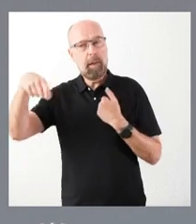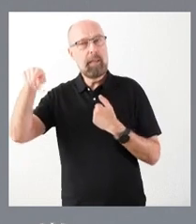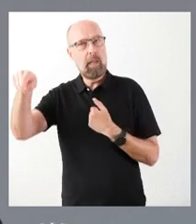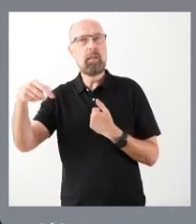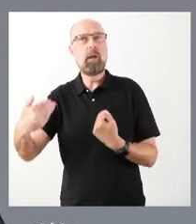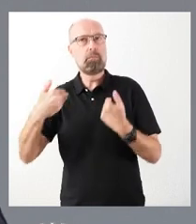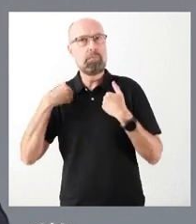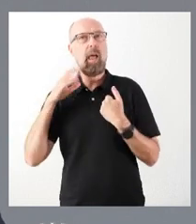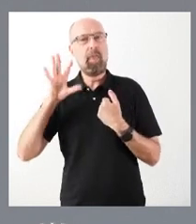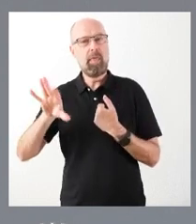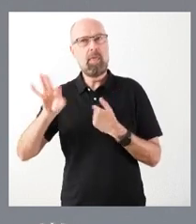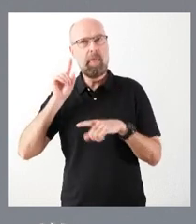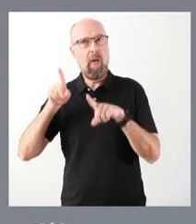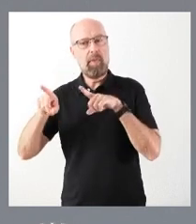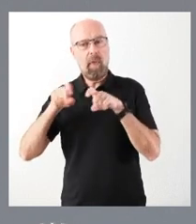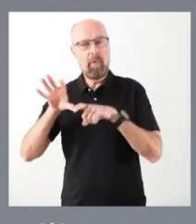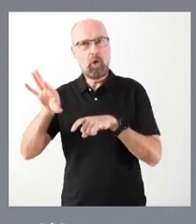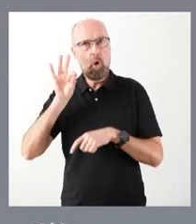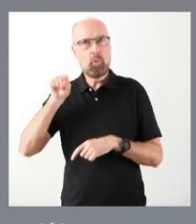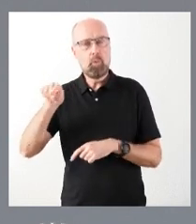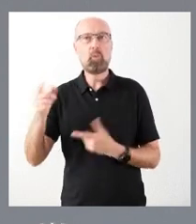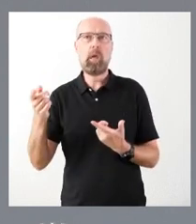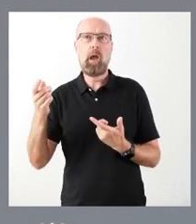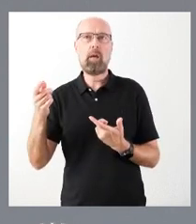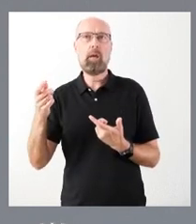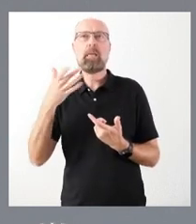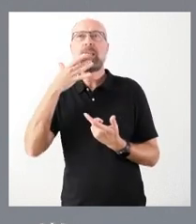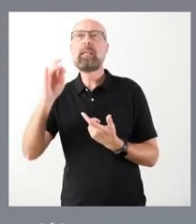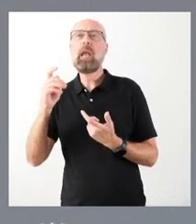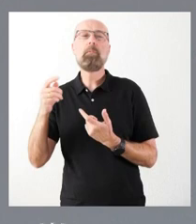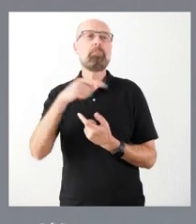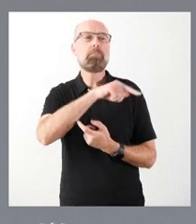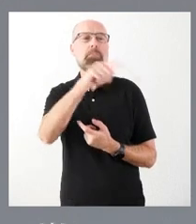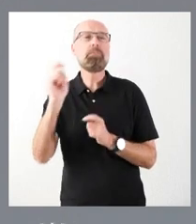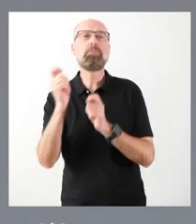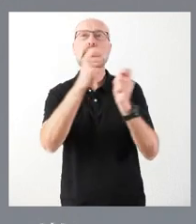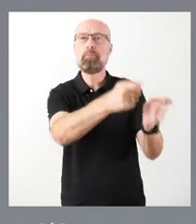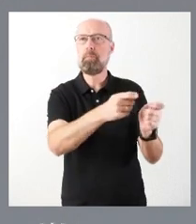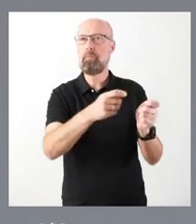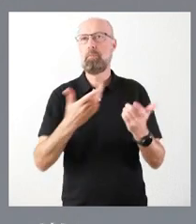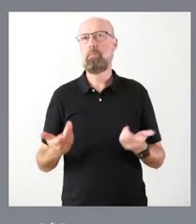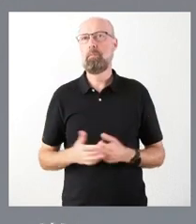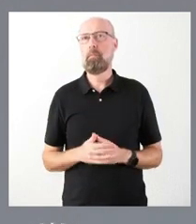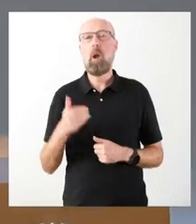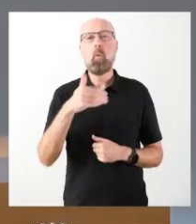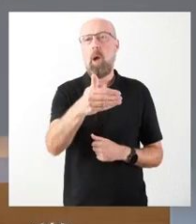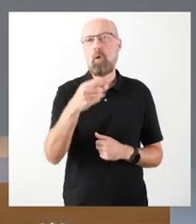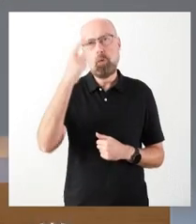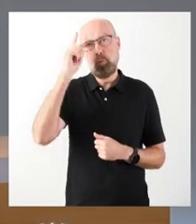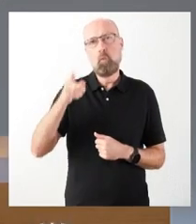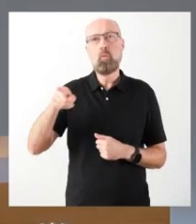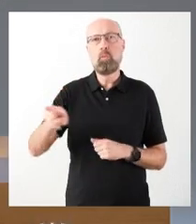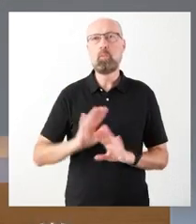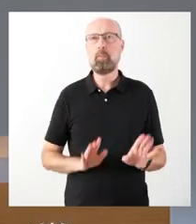del presidente de la Junta de Castilla y León, decidir quién haya de ser el consejero de la Presidencia y cuándo. Efectivamente,